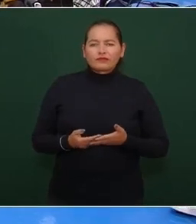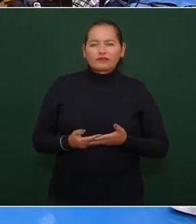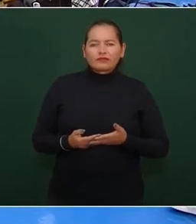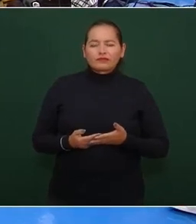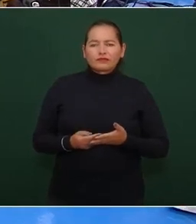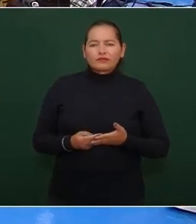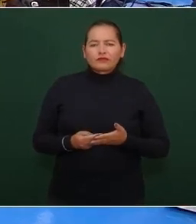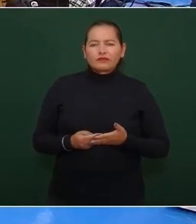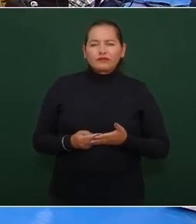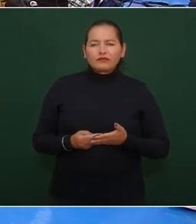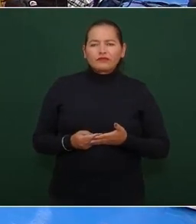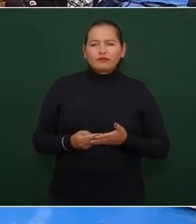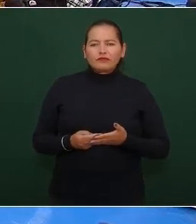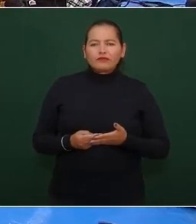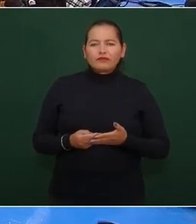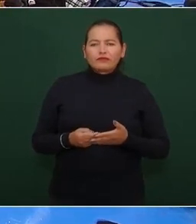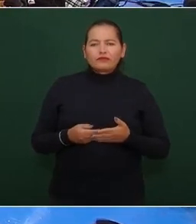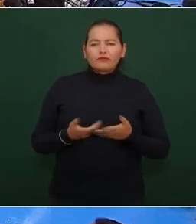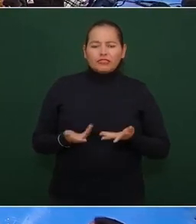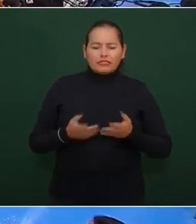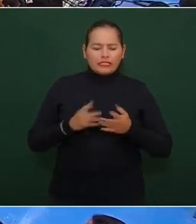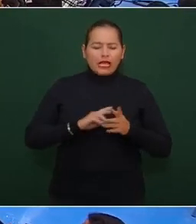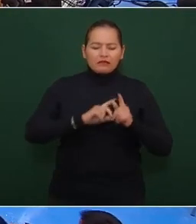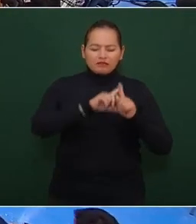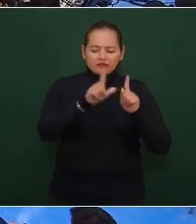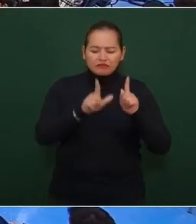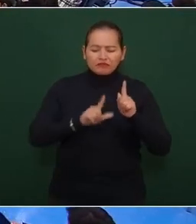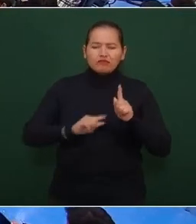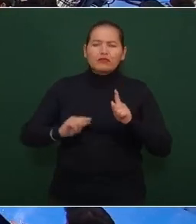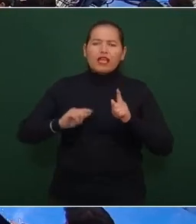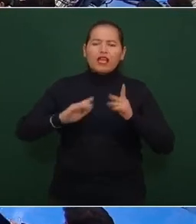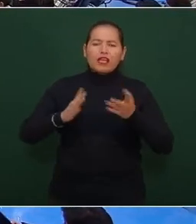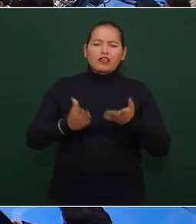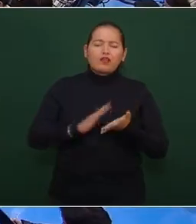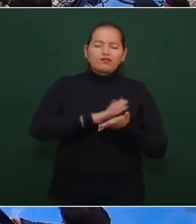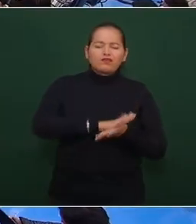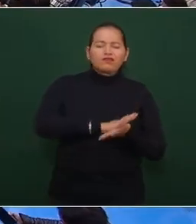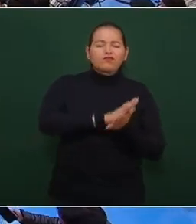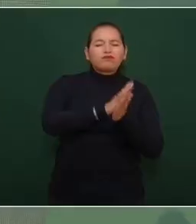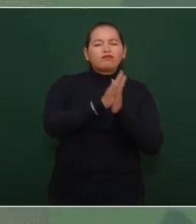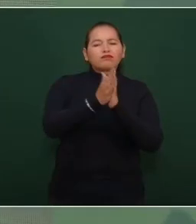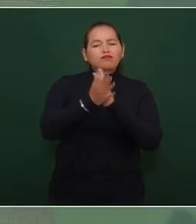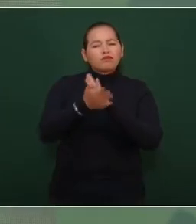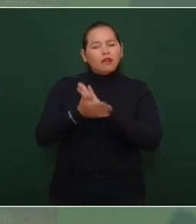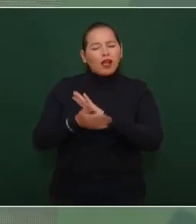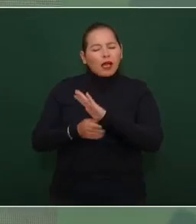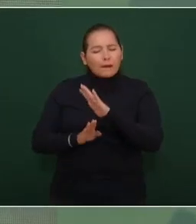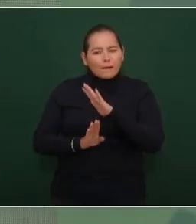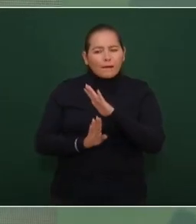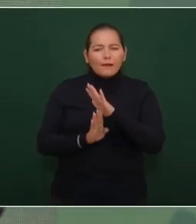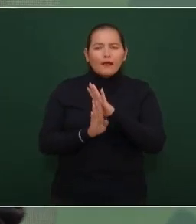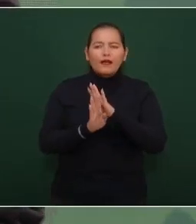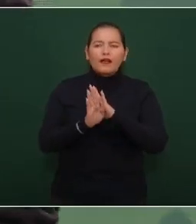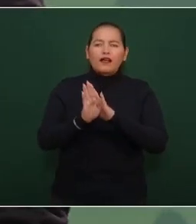la transformación y hay buenos resultados